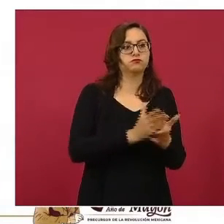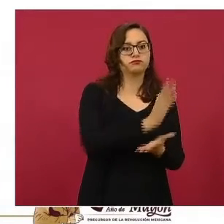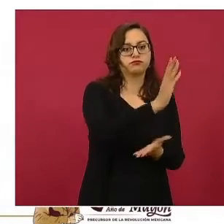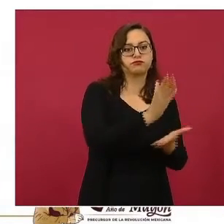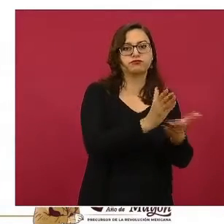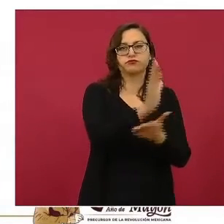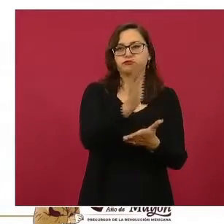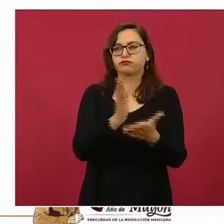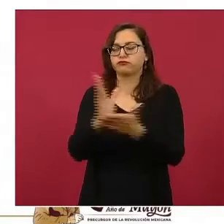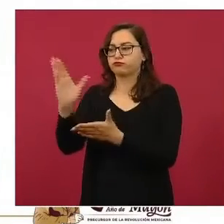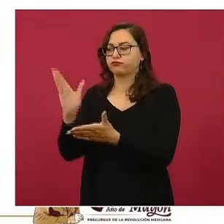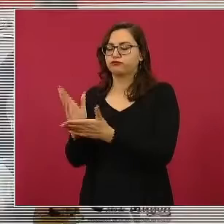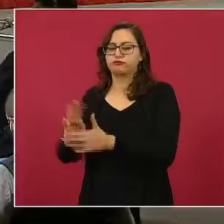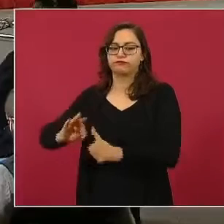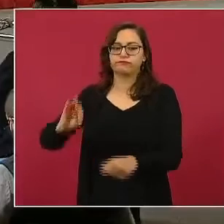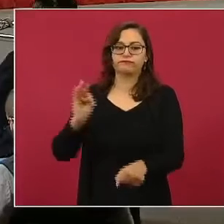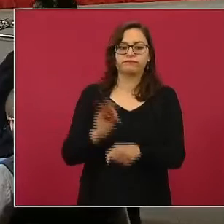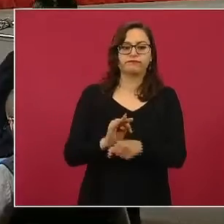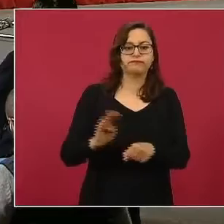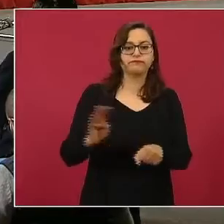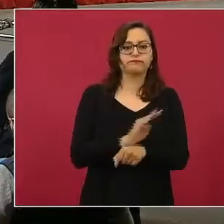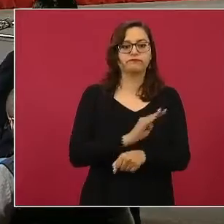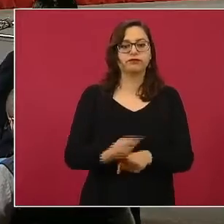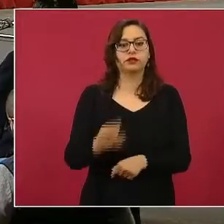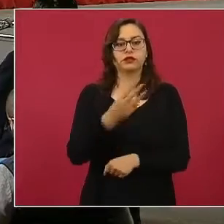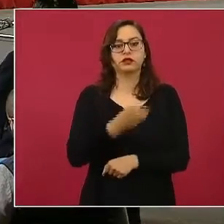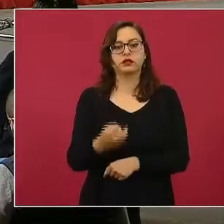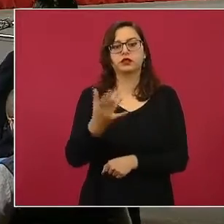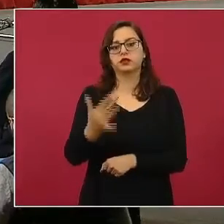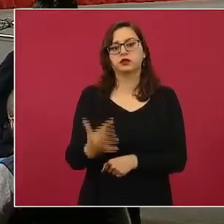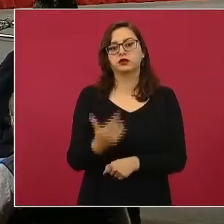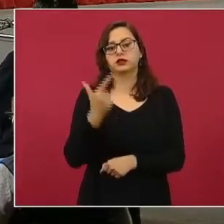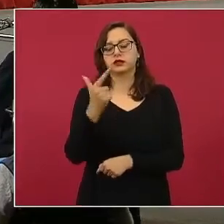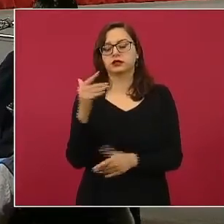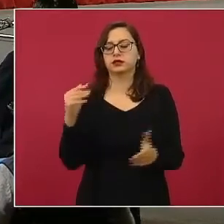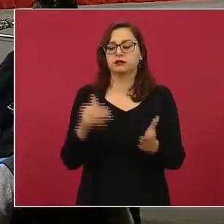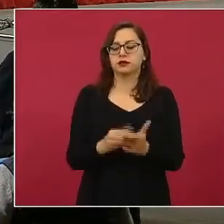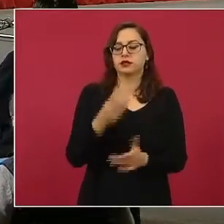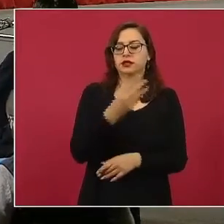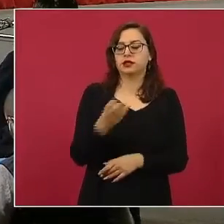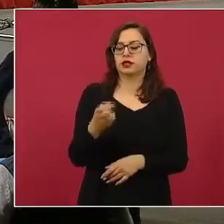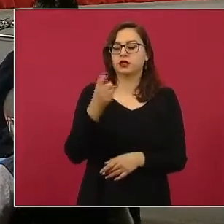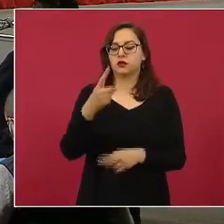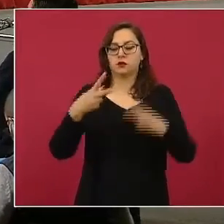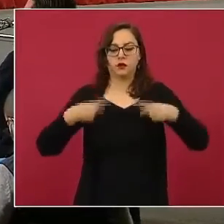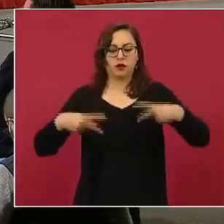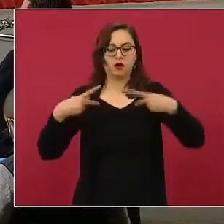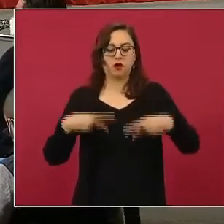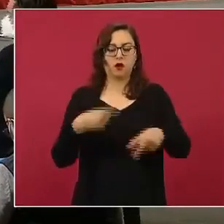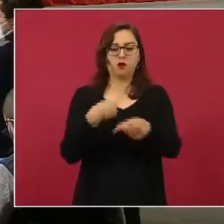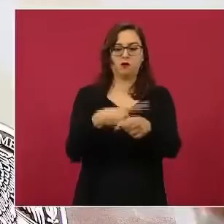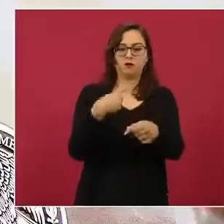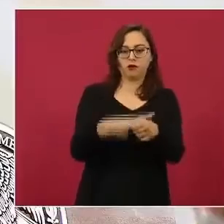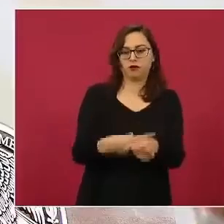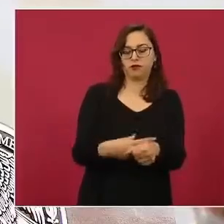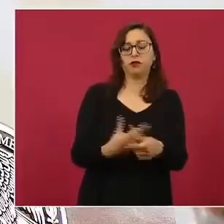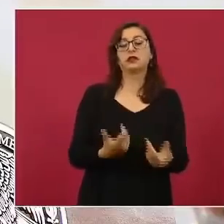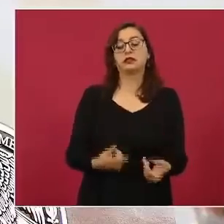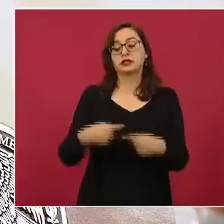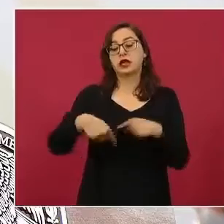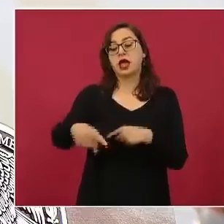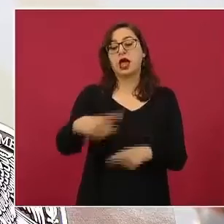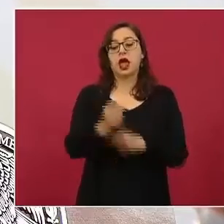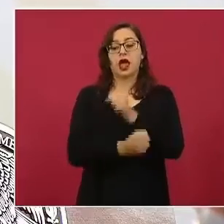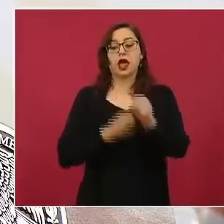beneficiará a trescientas cincuenta y siete mil trescientos un pacientes y tendrá una meta en este año